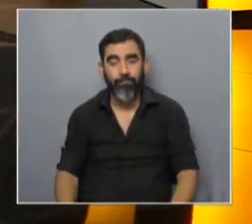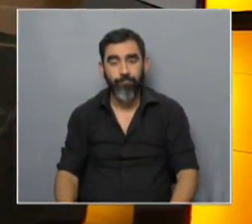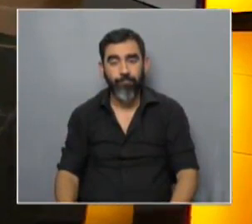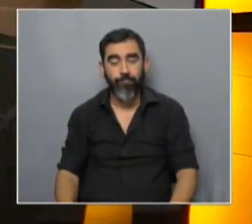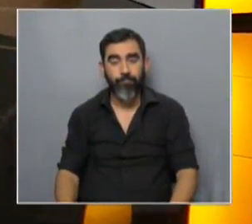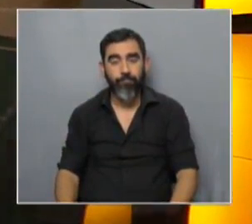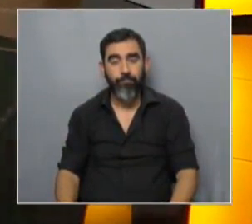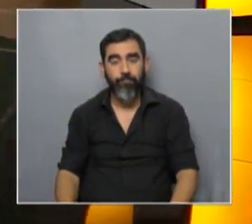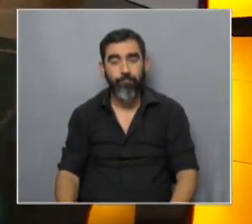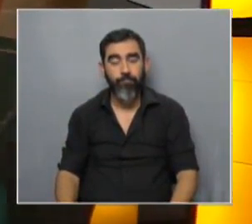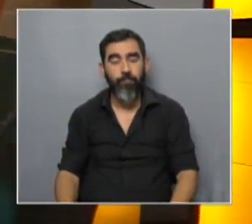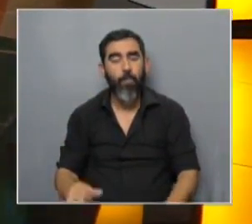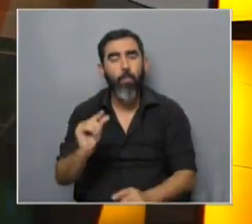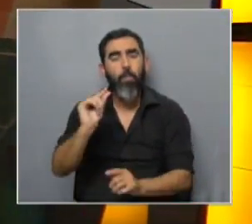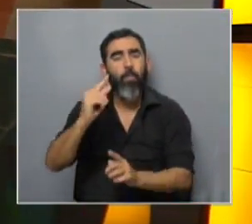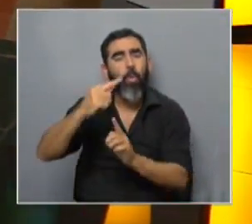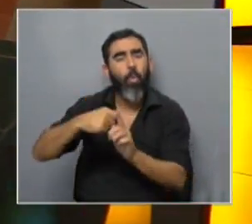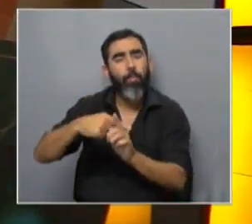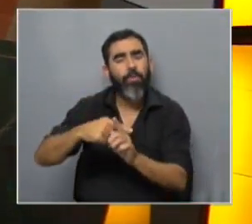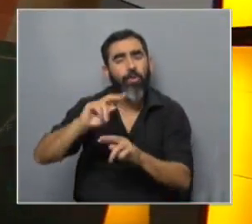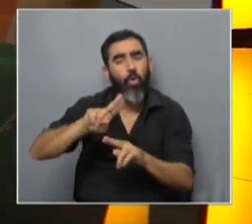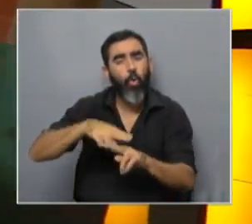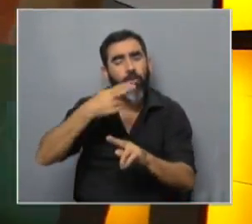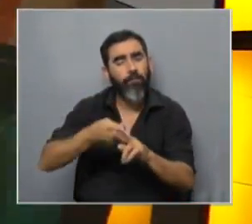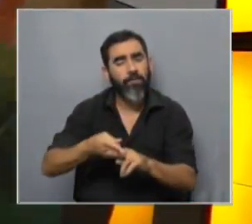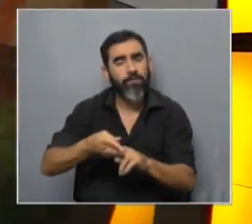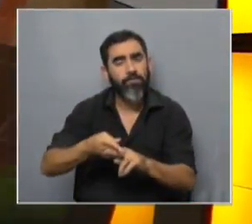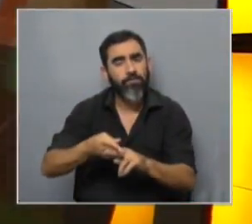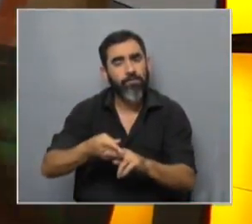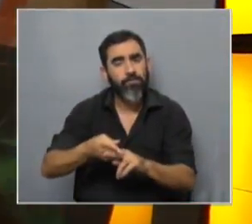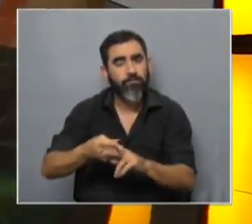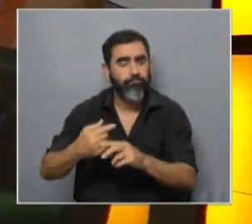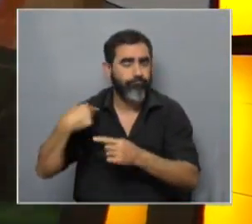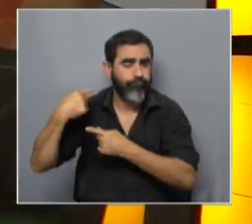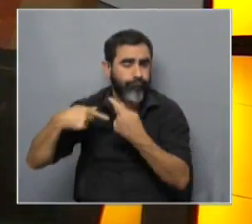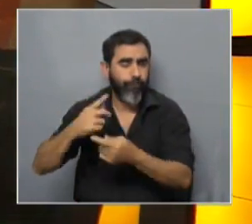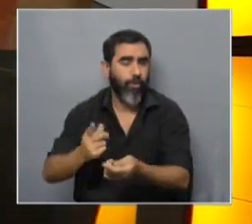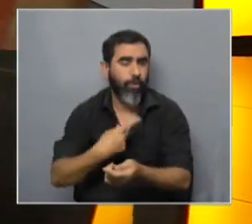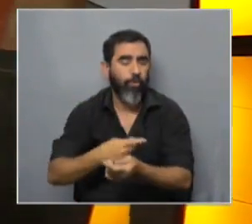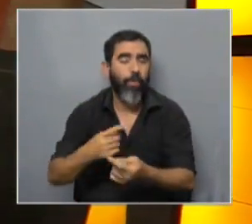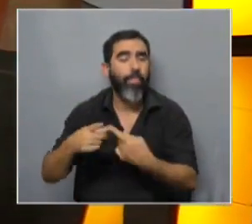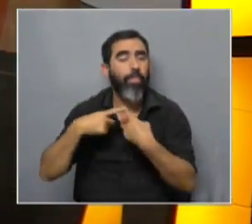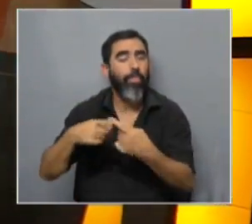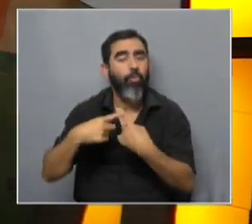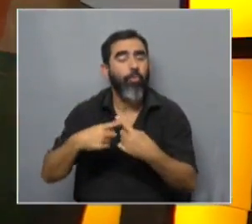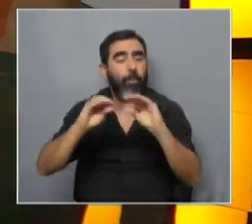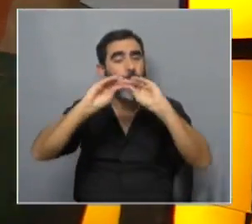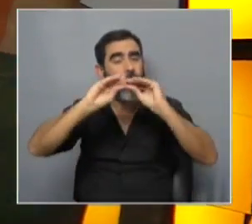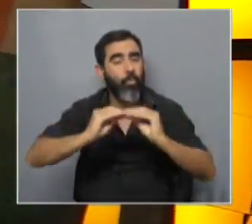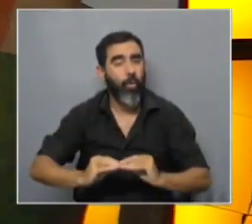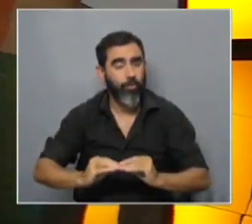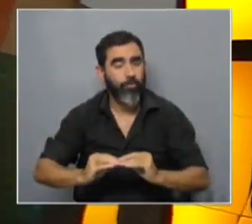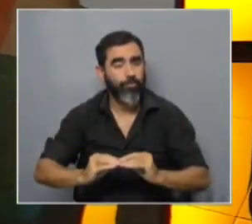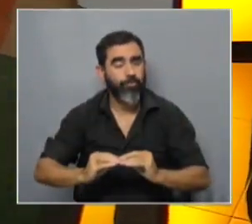Gonzalo en pocos meses volveremos a asistir a algo que es habitual que es la discusión en este caso de una rendición de cuentas